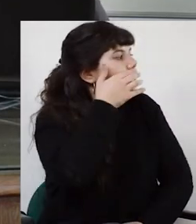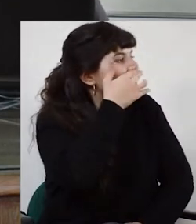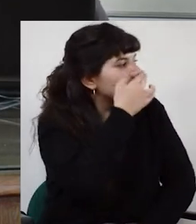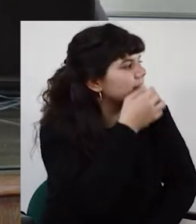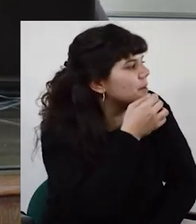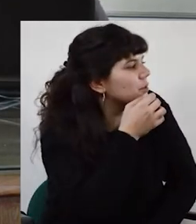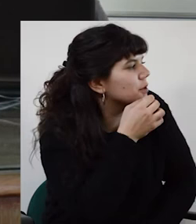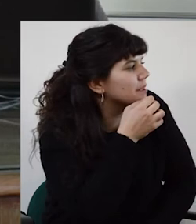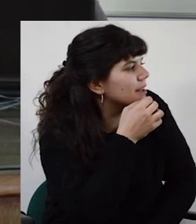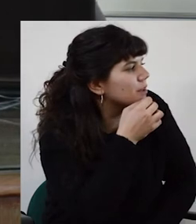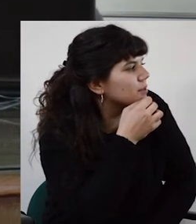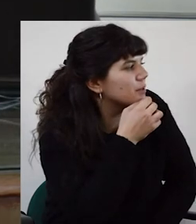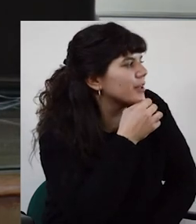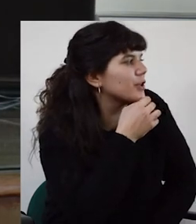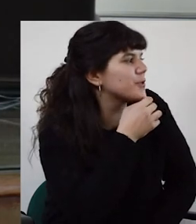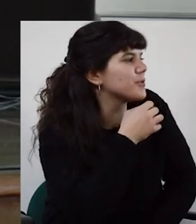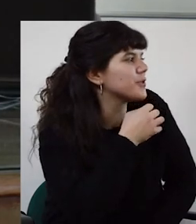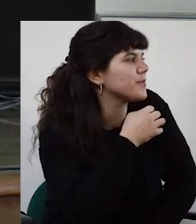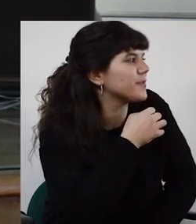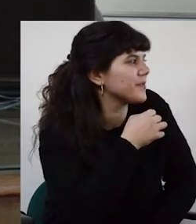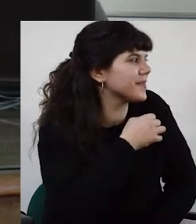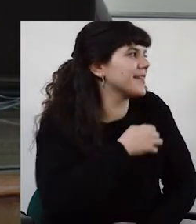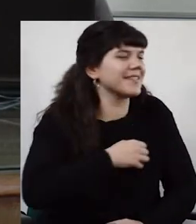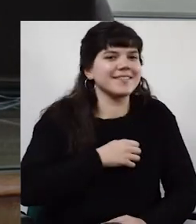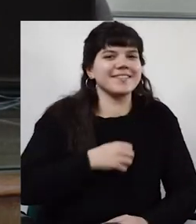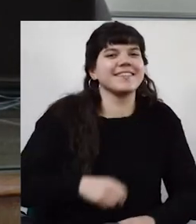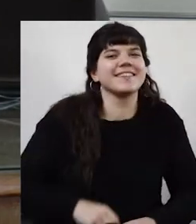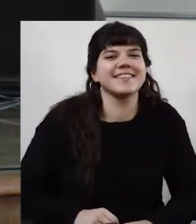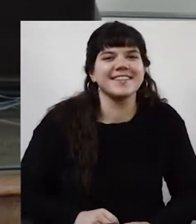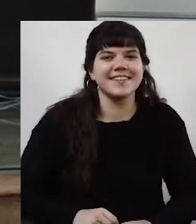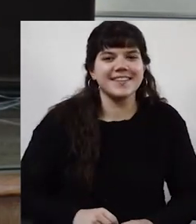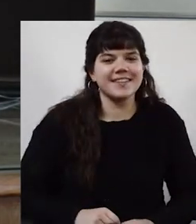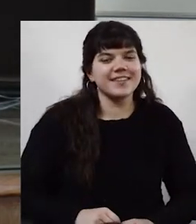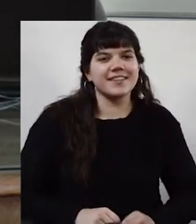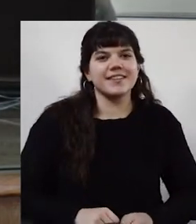pregunta, ¿puedes hablar un poquito más alto? Sí, cómo no, cómo no.